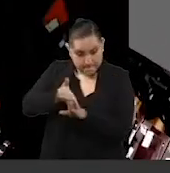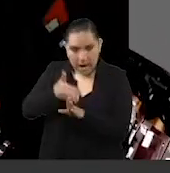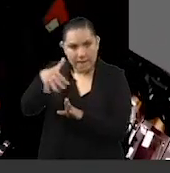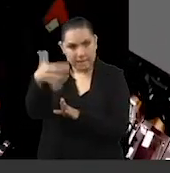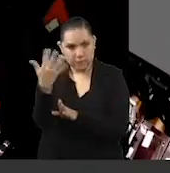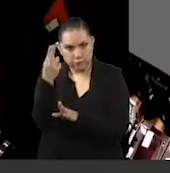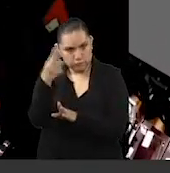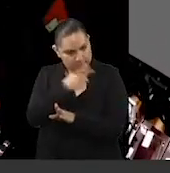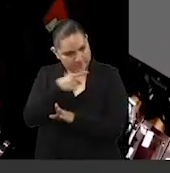noviembre.